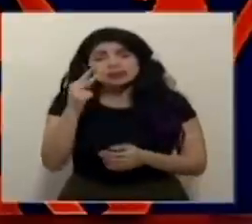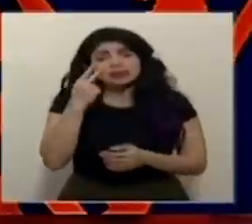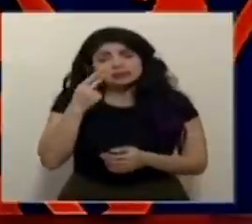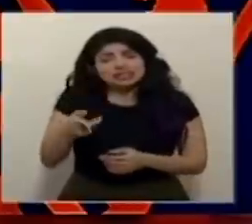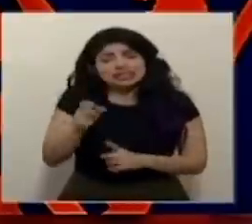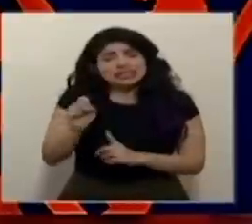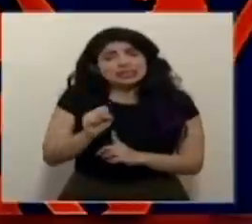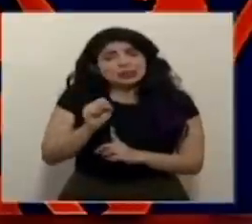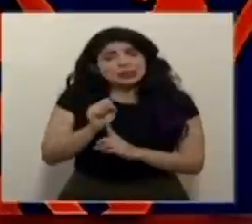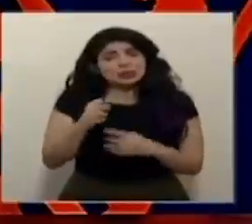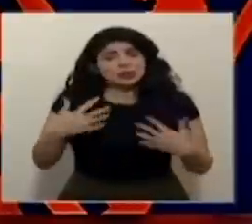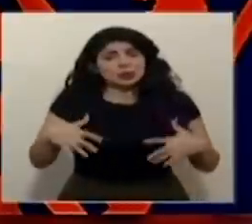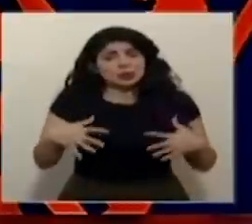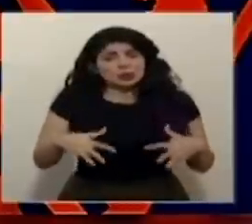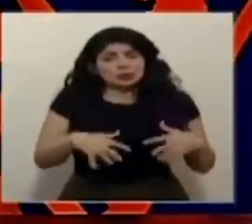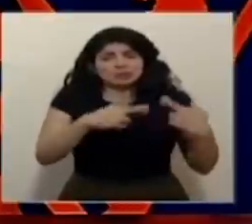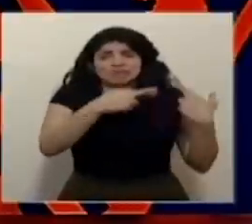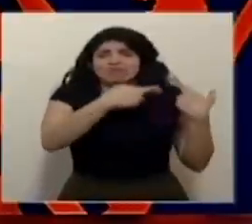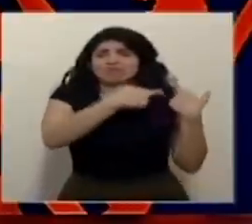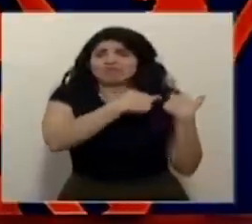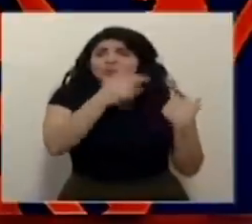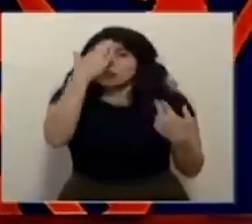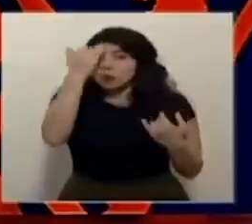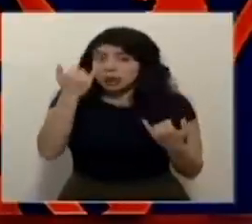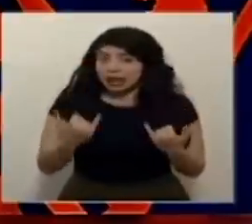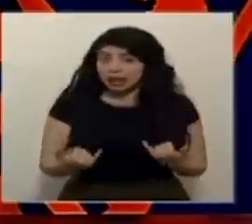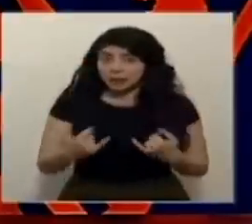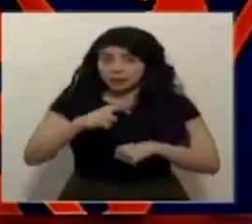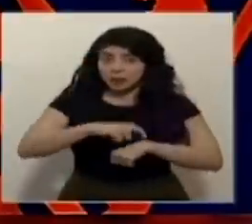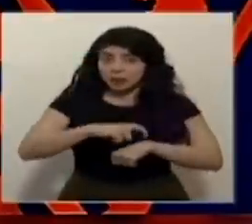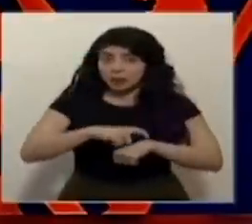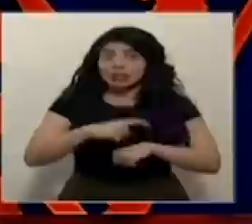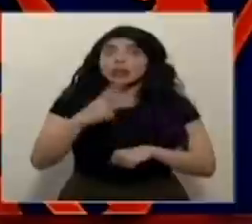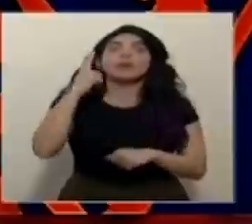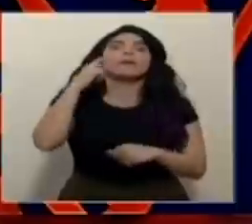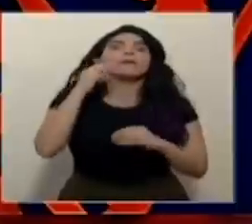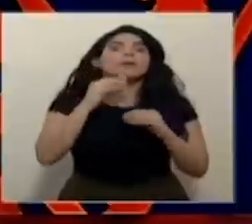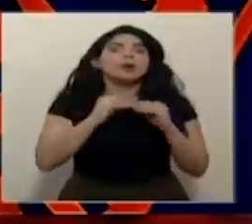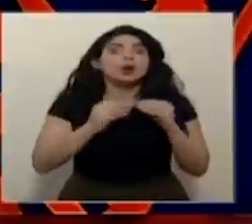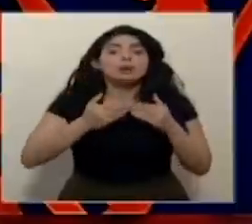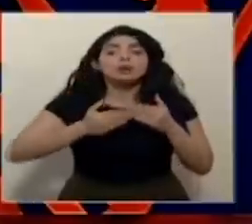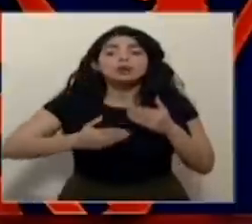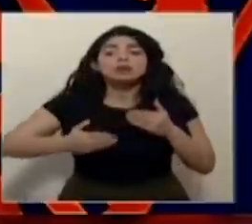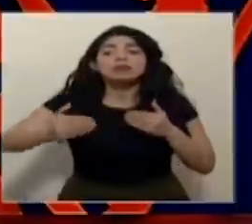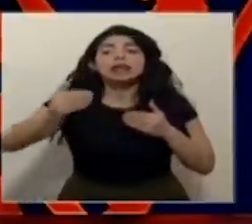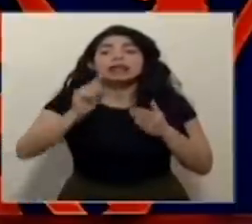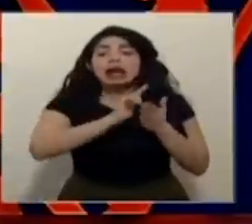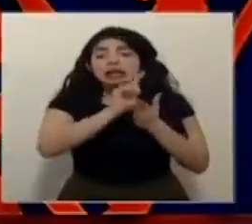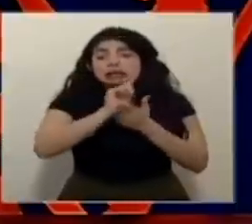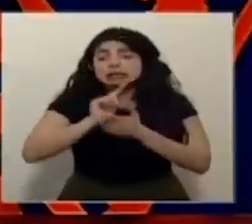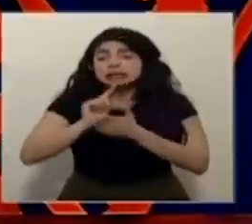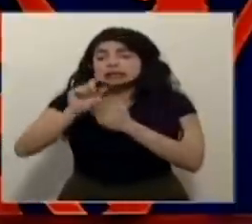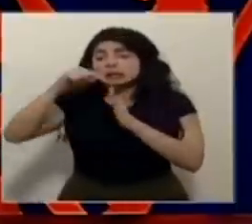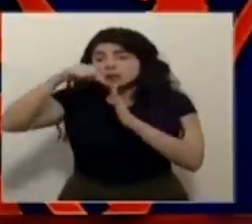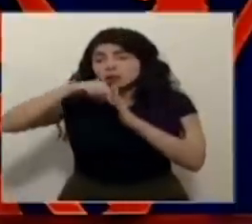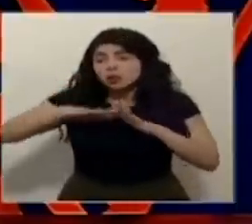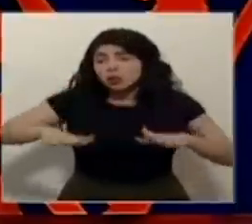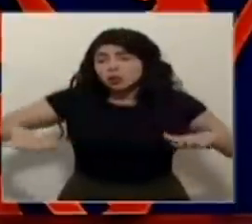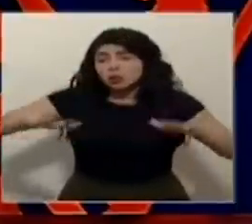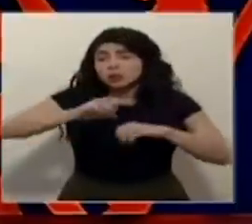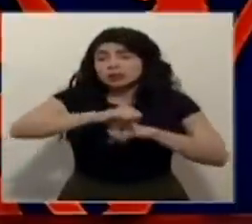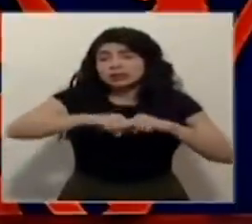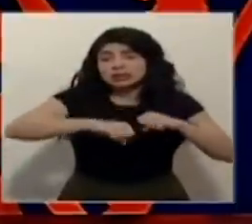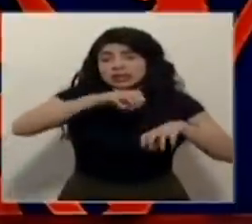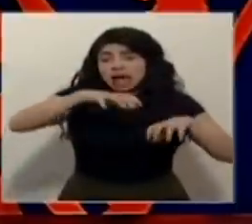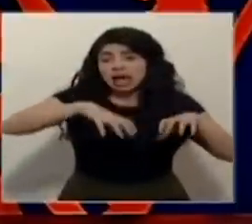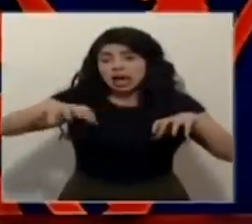situación con muchísima responsabilidad, porque en estos momentos, y por lo menos mientras realicemos la limpieza profunda de las salas de operaciones, para